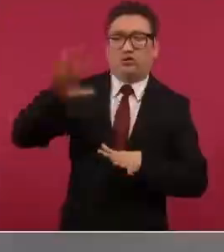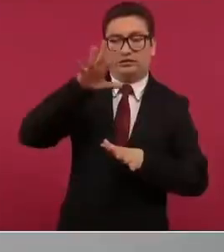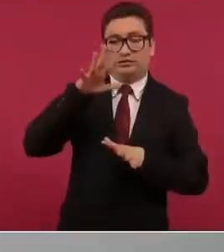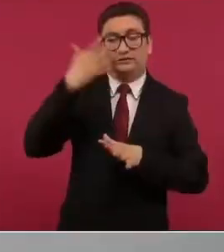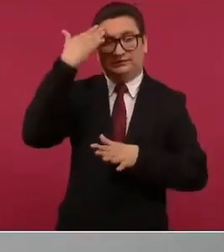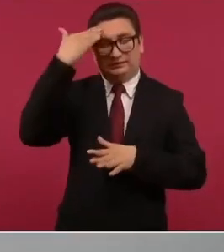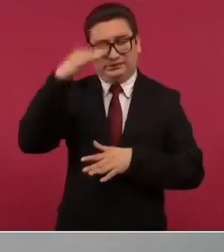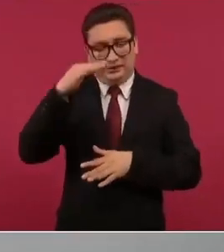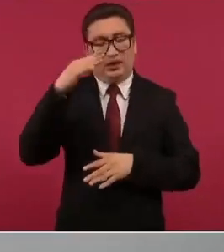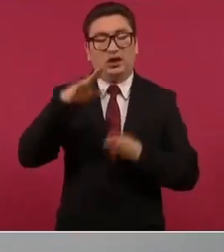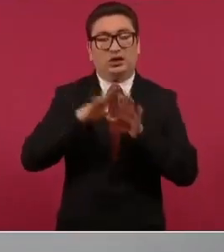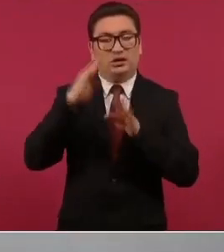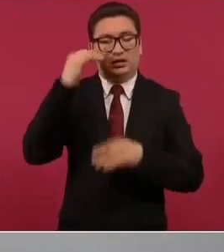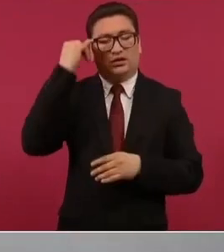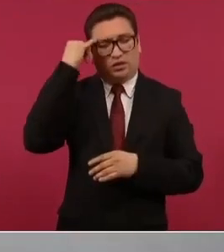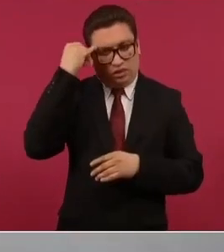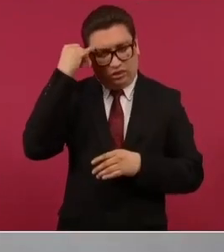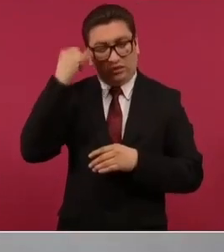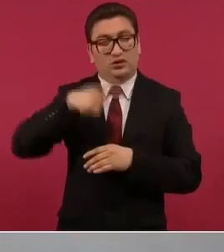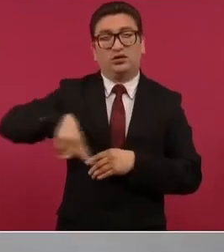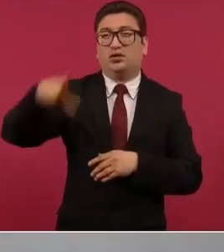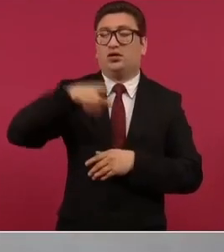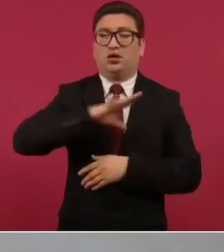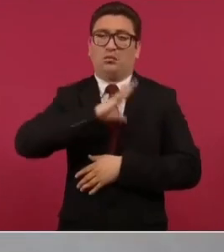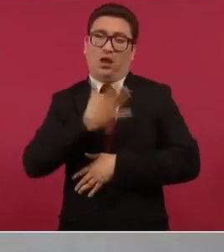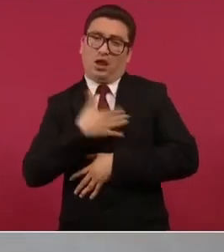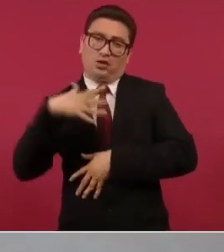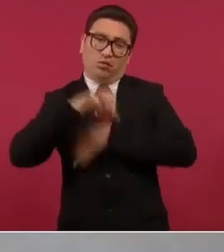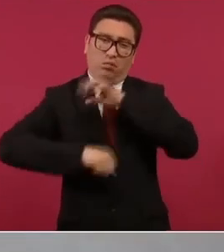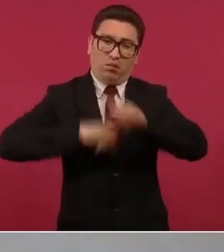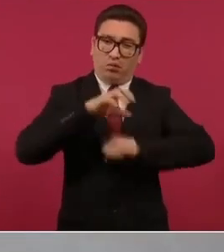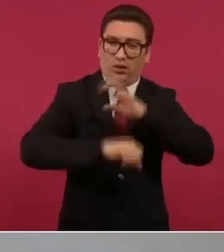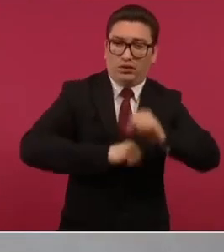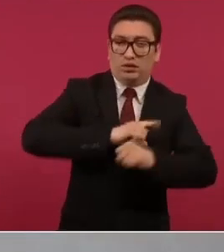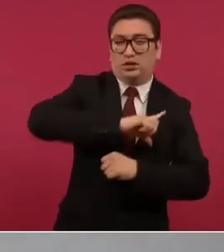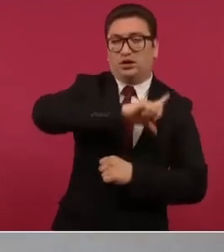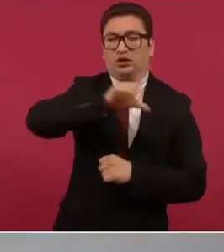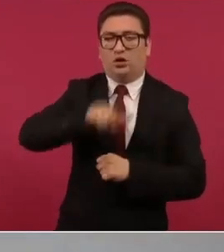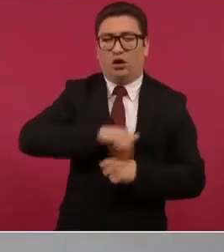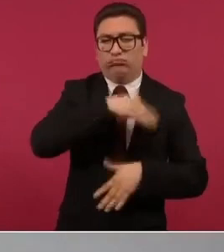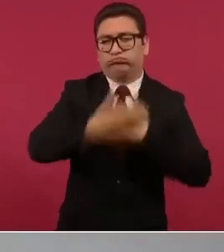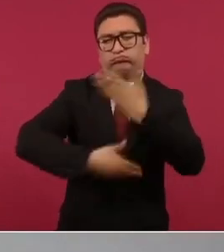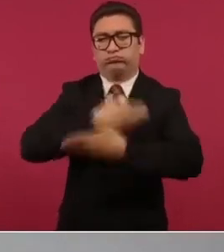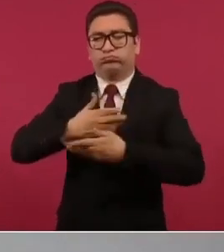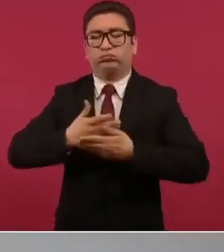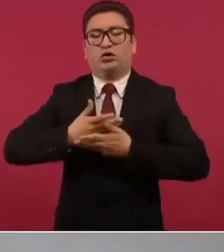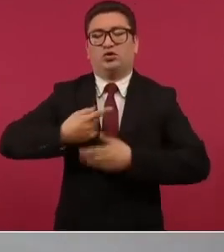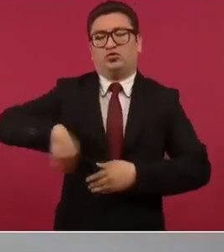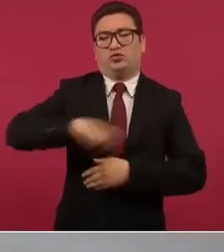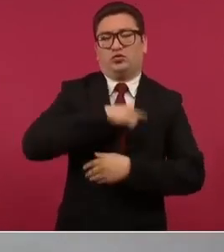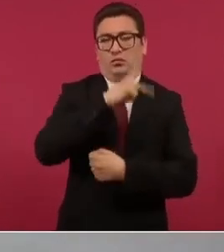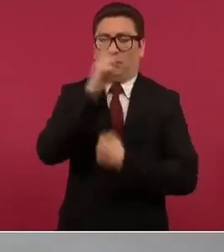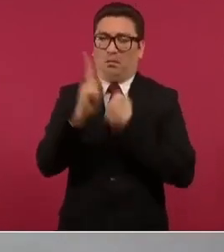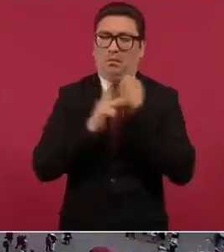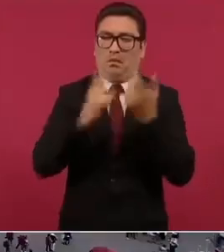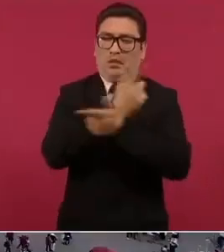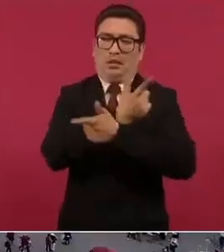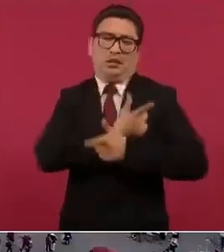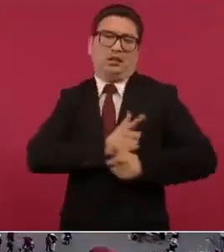y colonizado y nuestro presente de nación libre y soberana